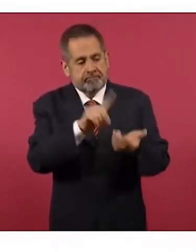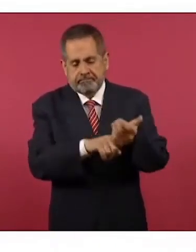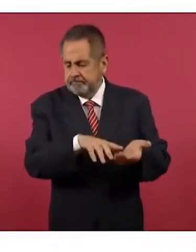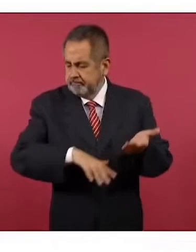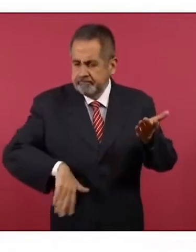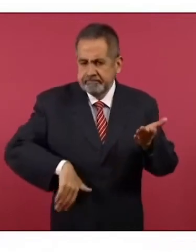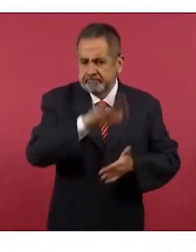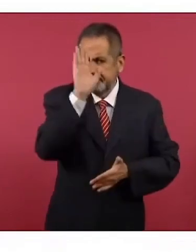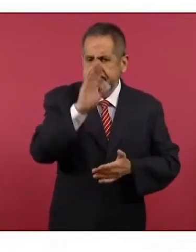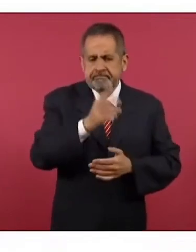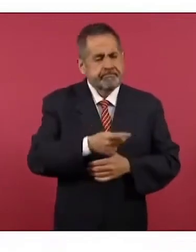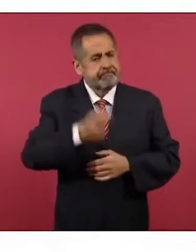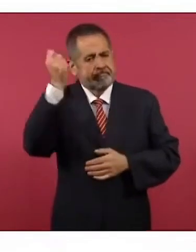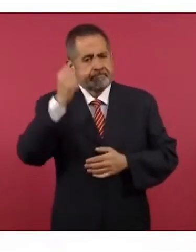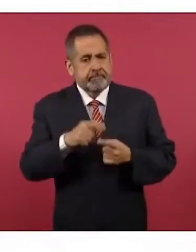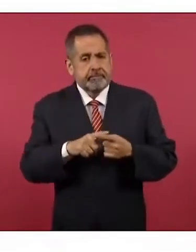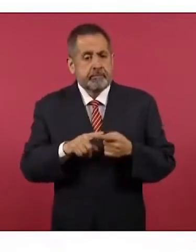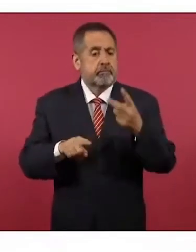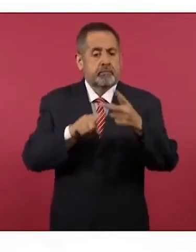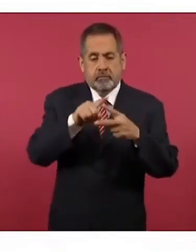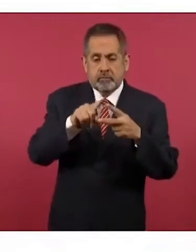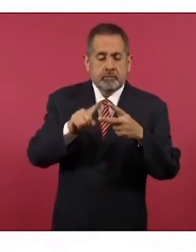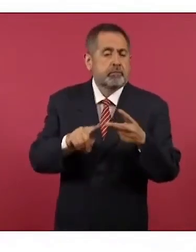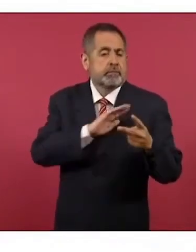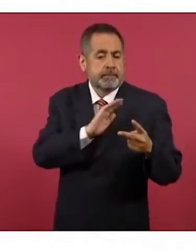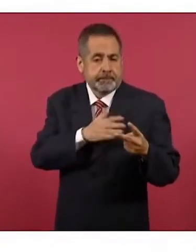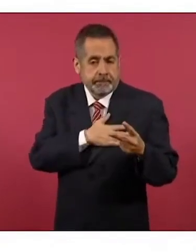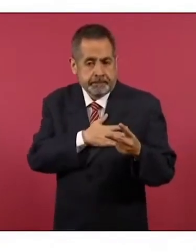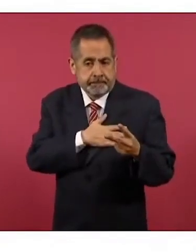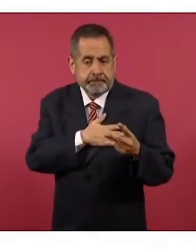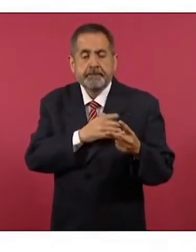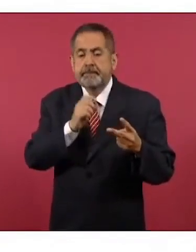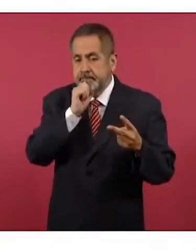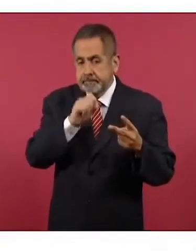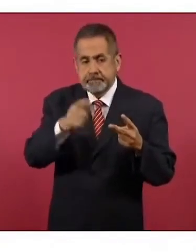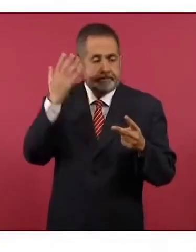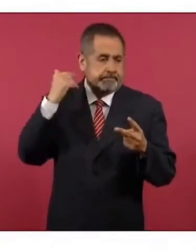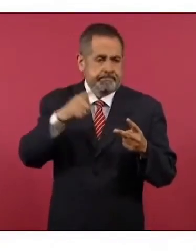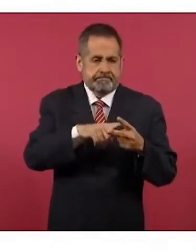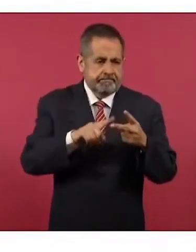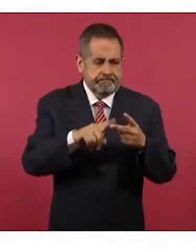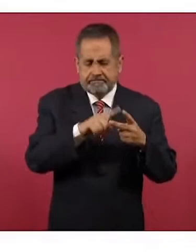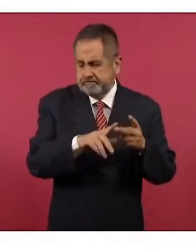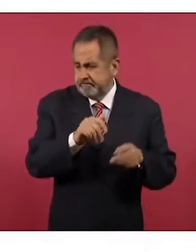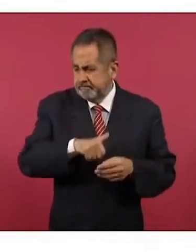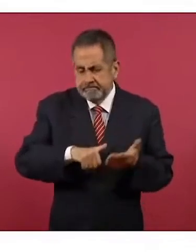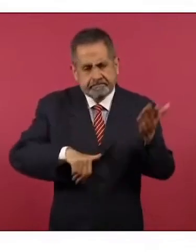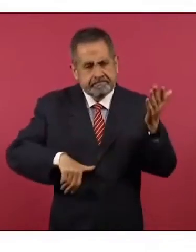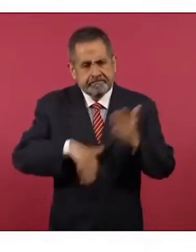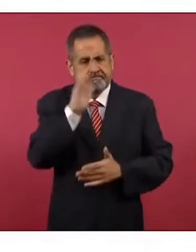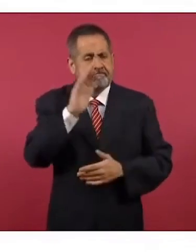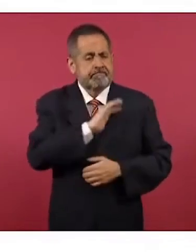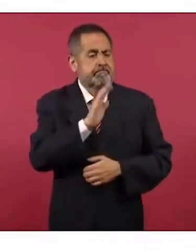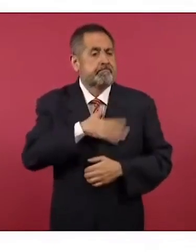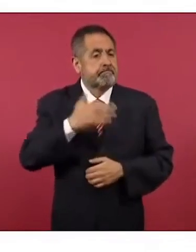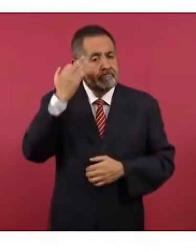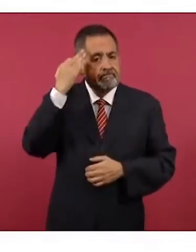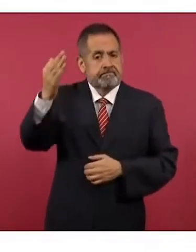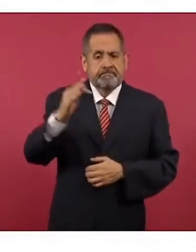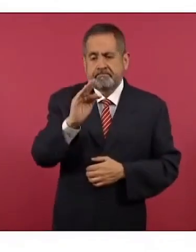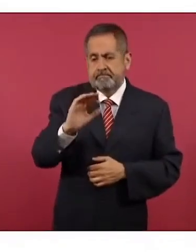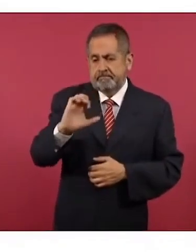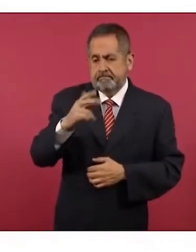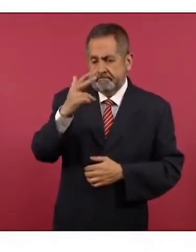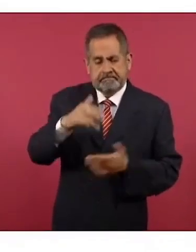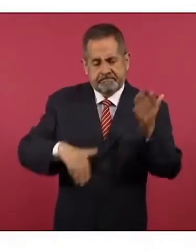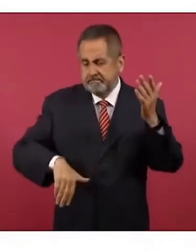Dos ciudadanos españoles, vascos, que fueron expulsados en su momento durante el gobierno de Felipe